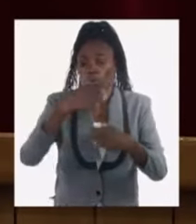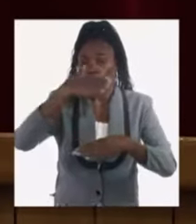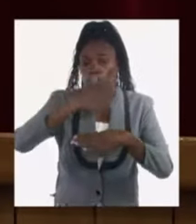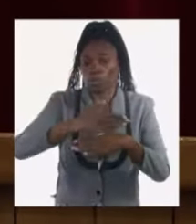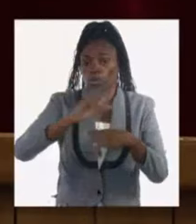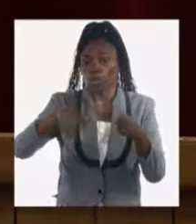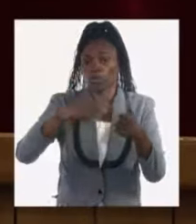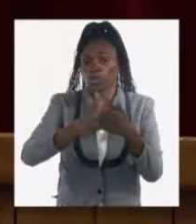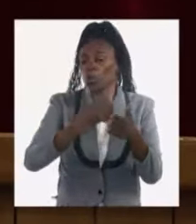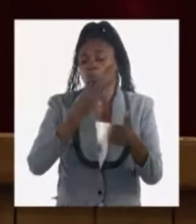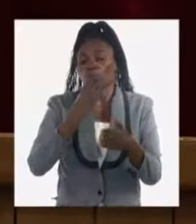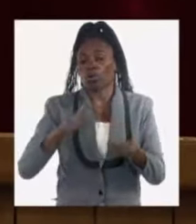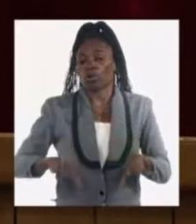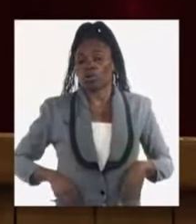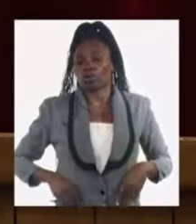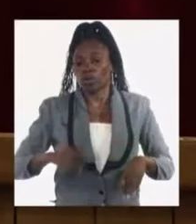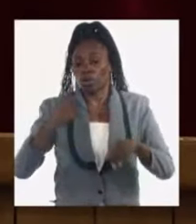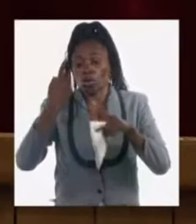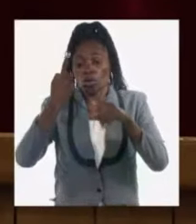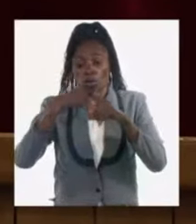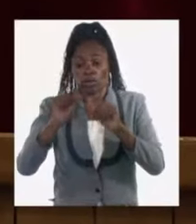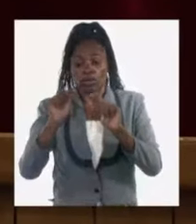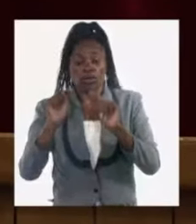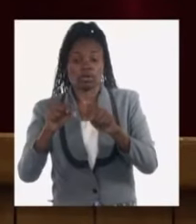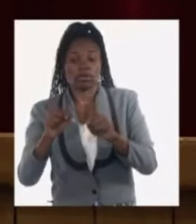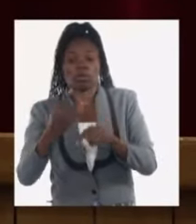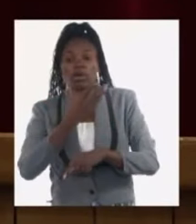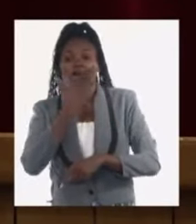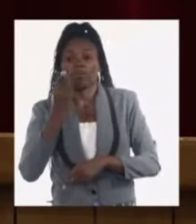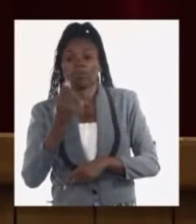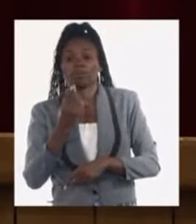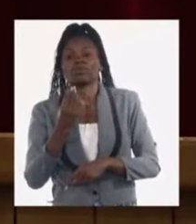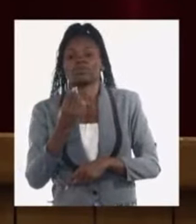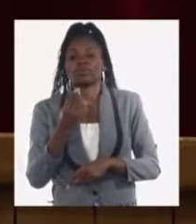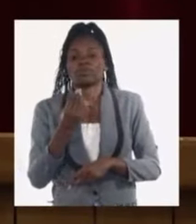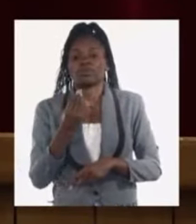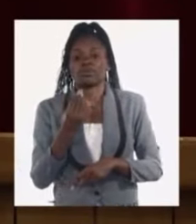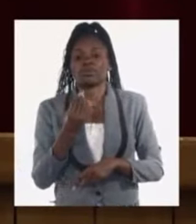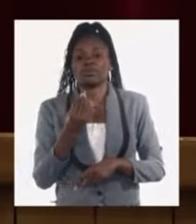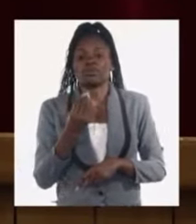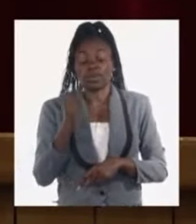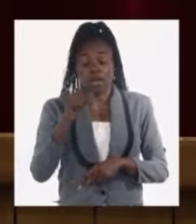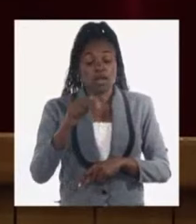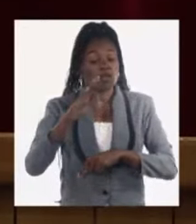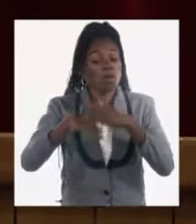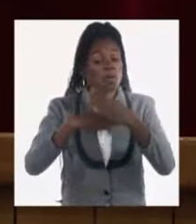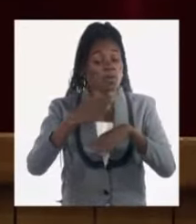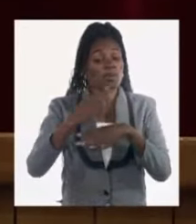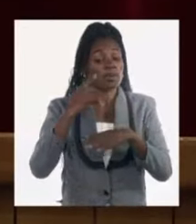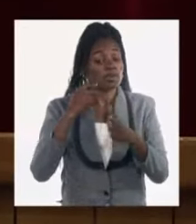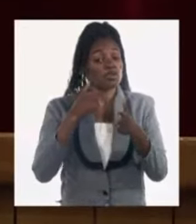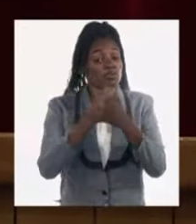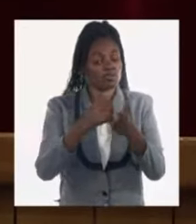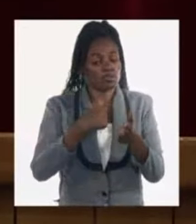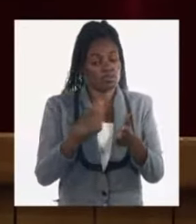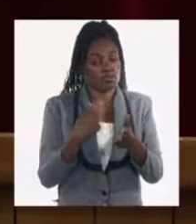empresa no puede asumir contra ese precio todos sus costos y caen pérdidas o sea esas son problemáticas que tenemos que enfrentar